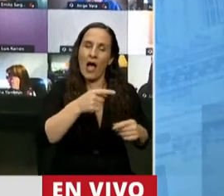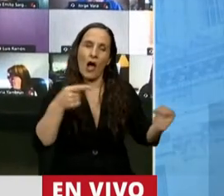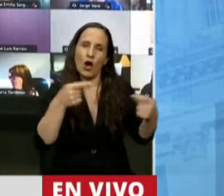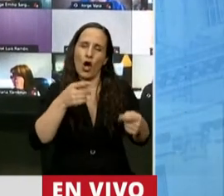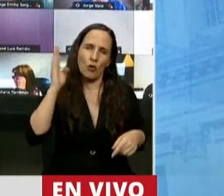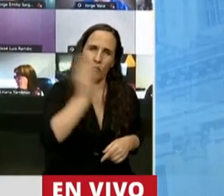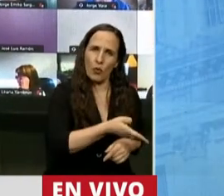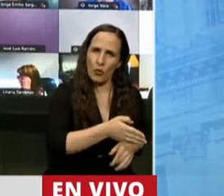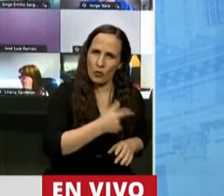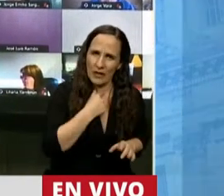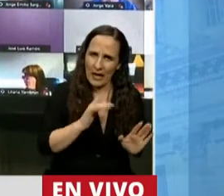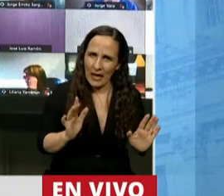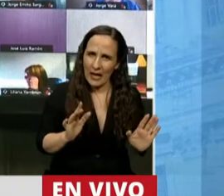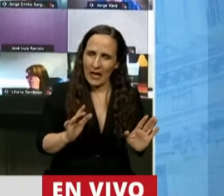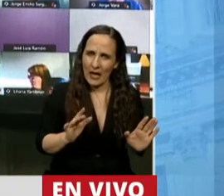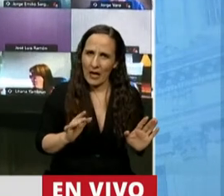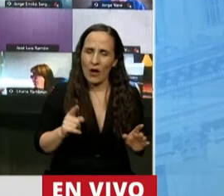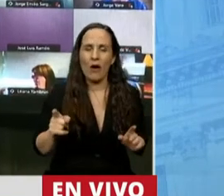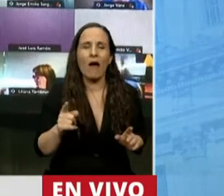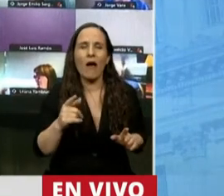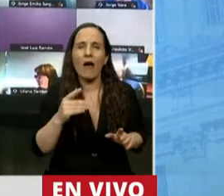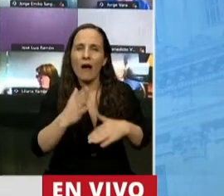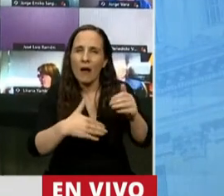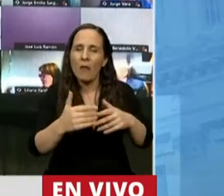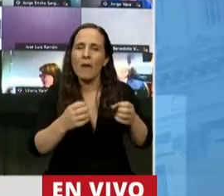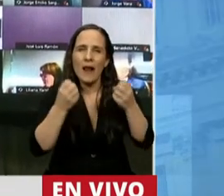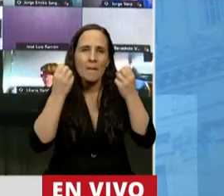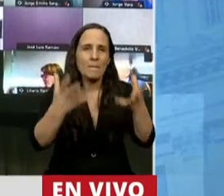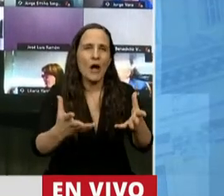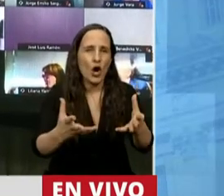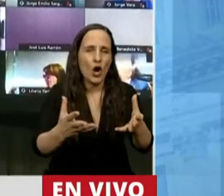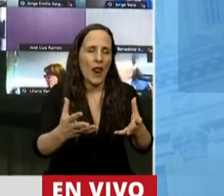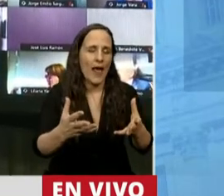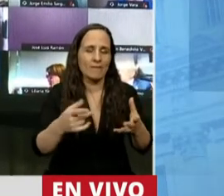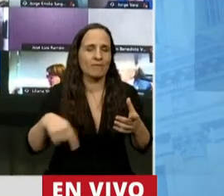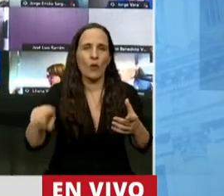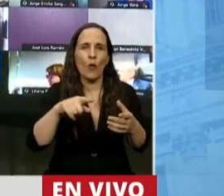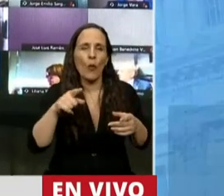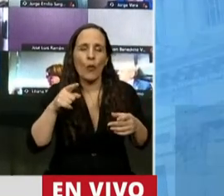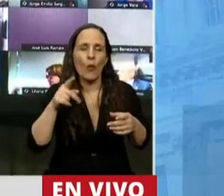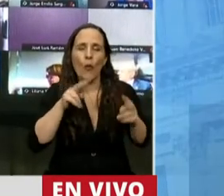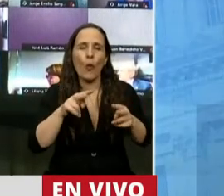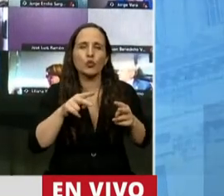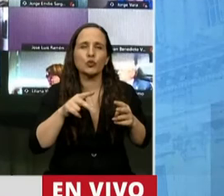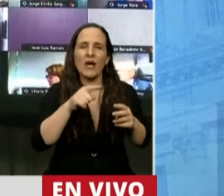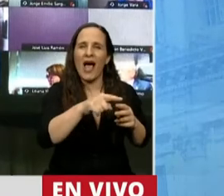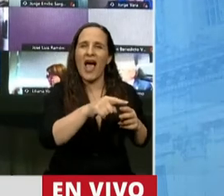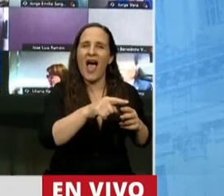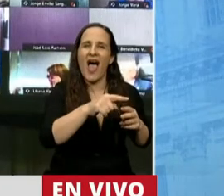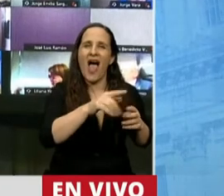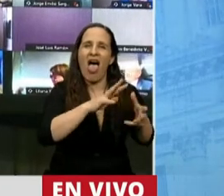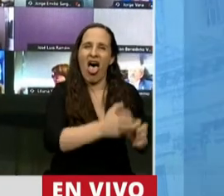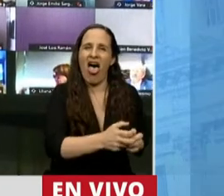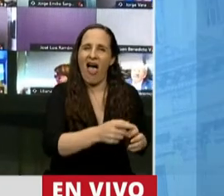que son incapaces de construir progreso y que prefieren igualar para abajo, que necesitan destruir